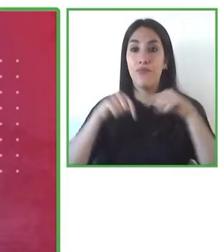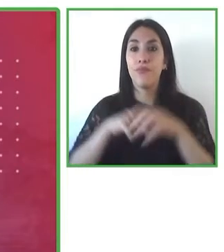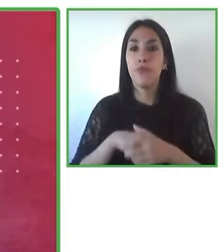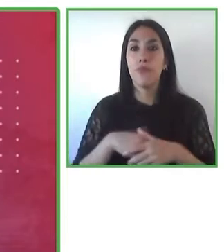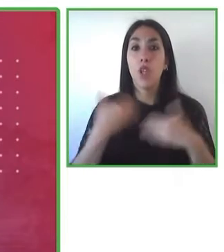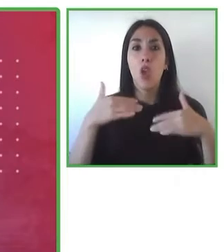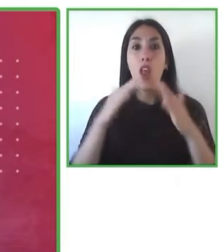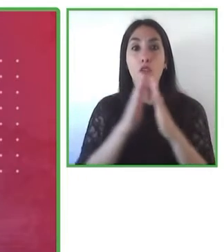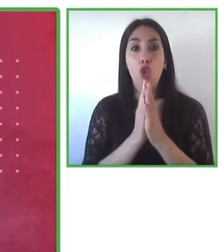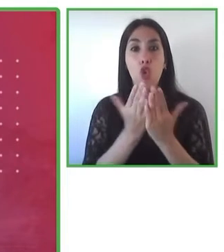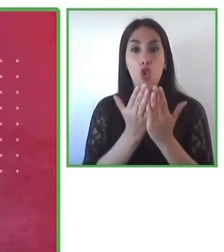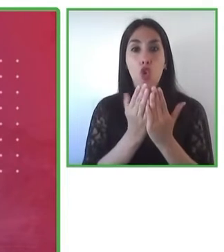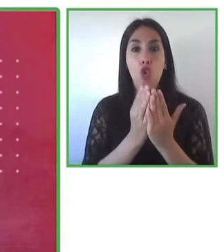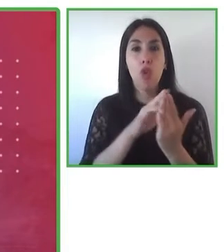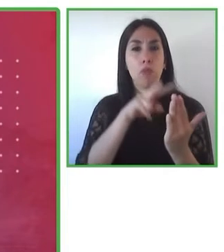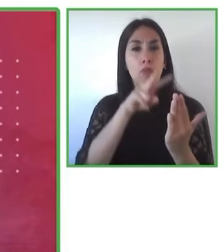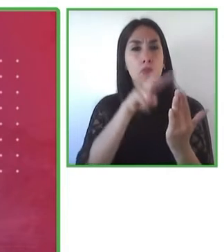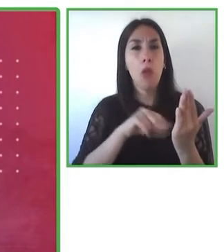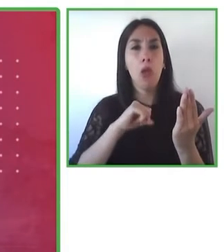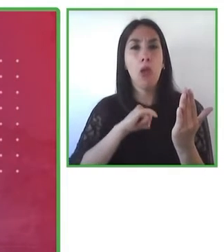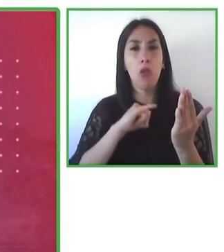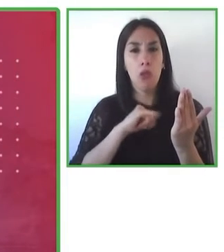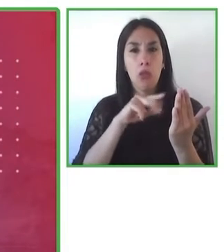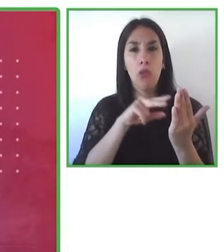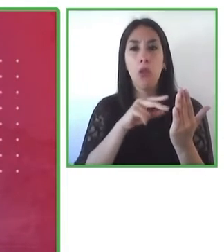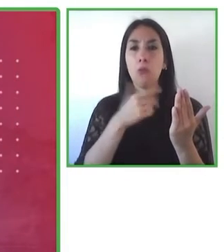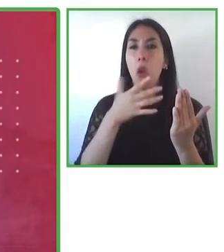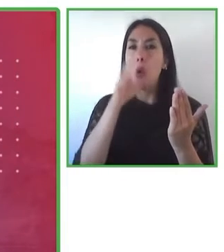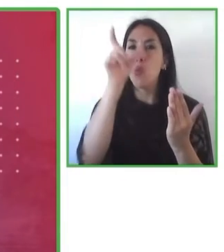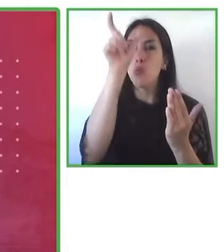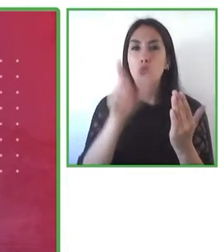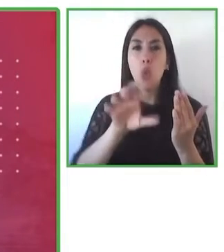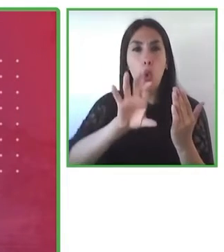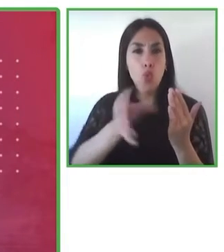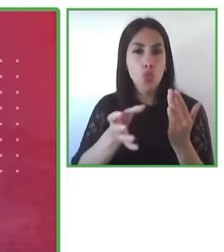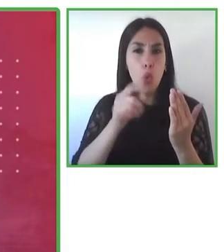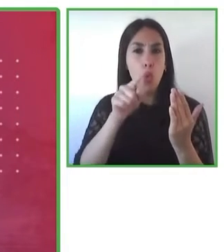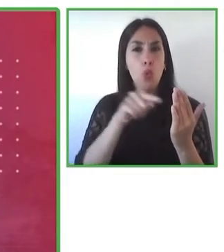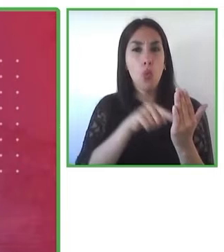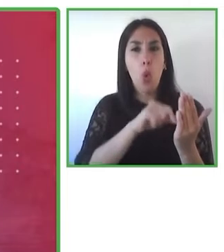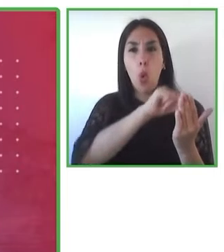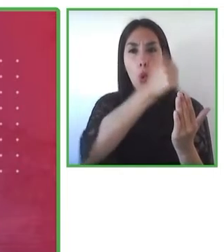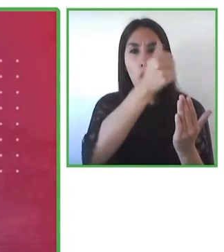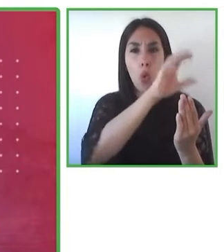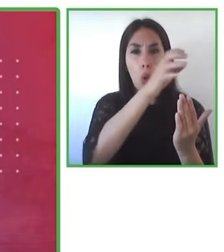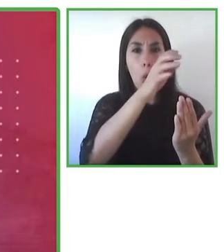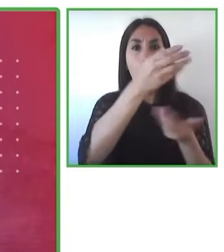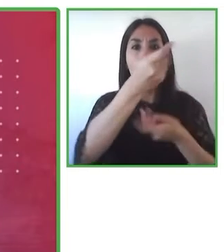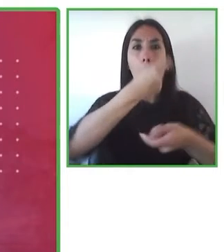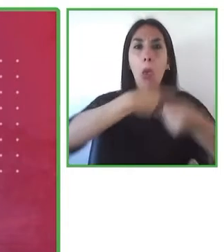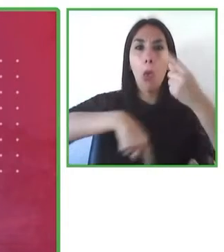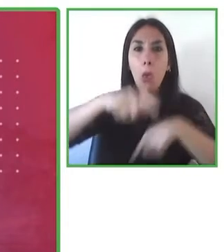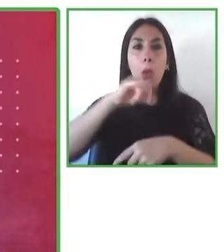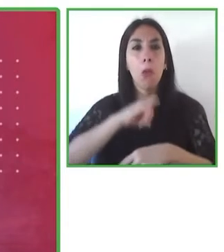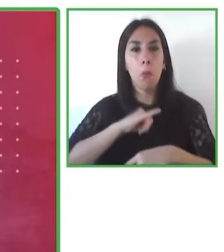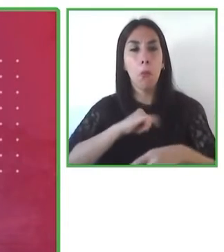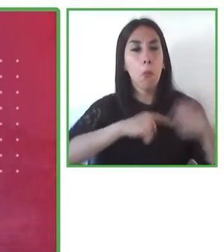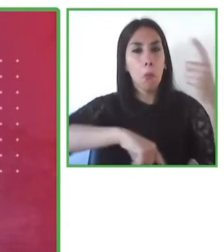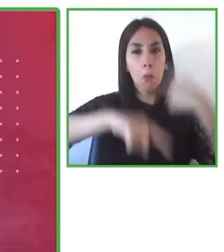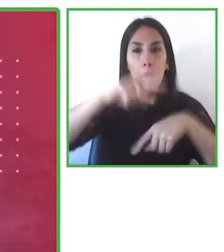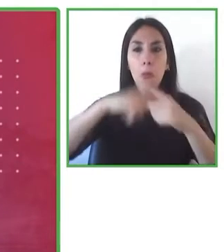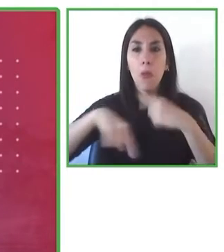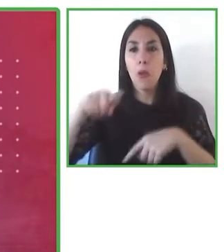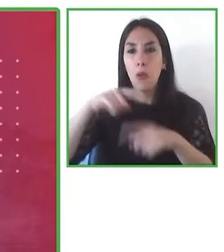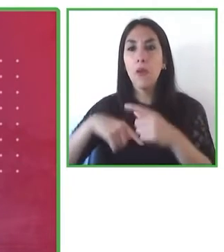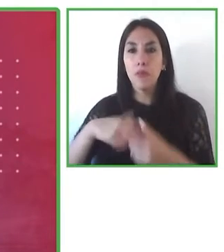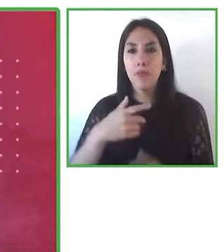otros países, y de esa manera optimizar enormemente los recursos, porque, sobre todo en América Latina, o los países